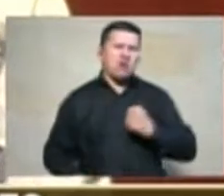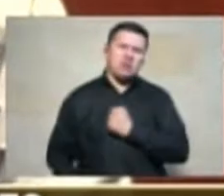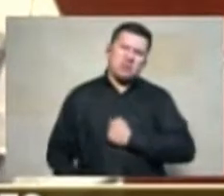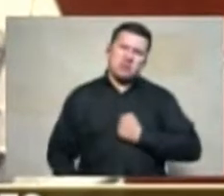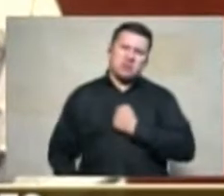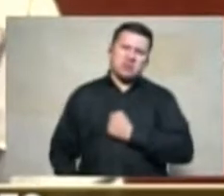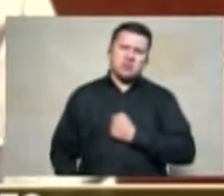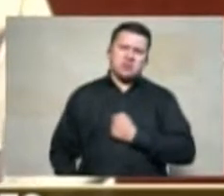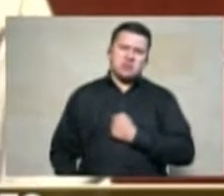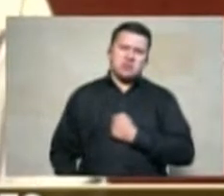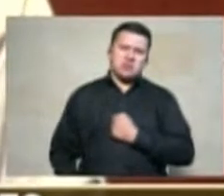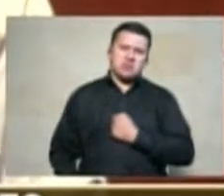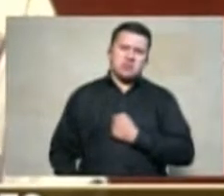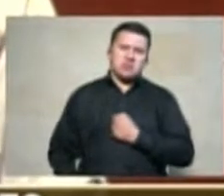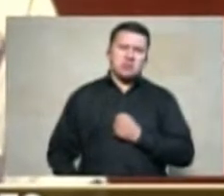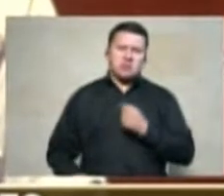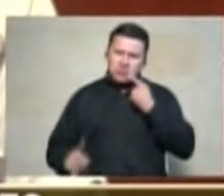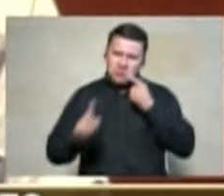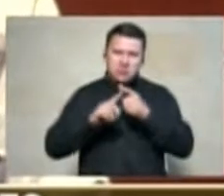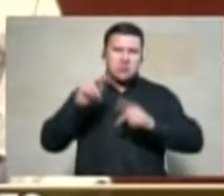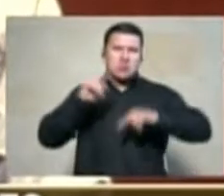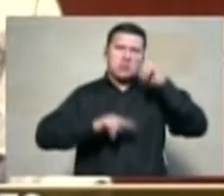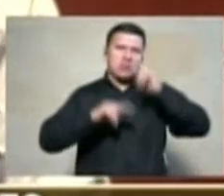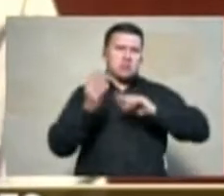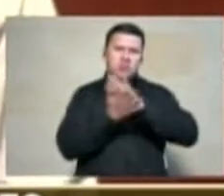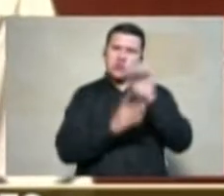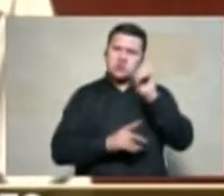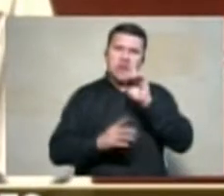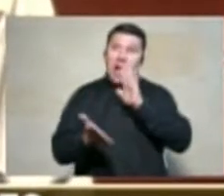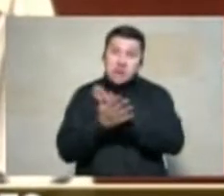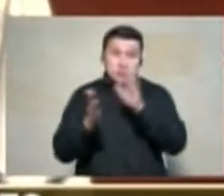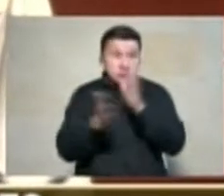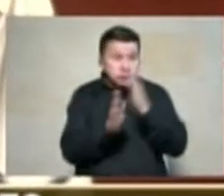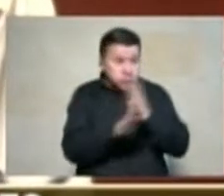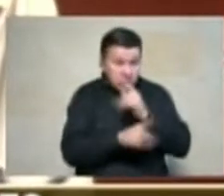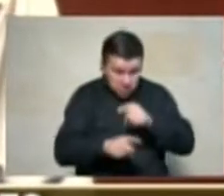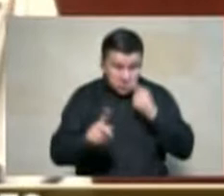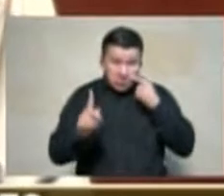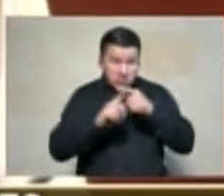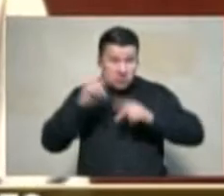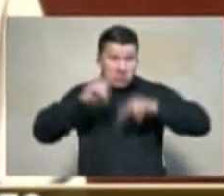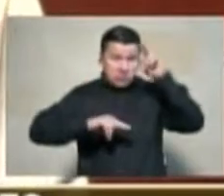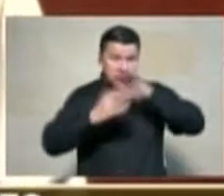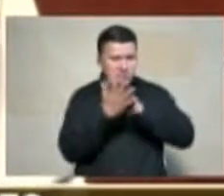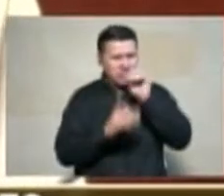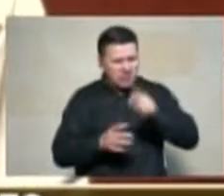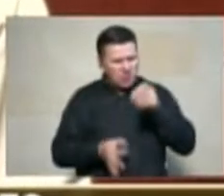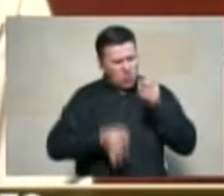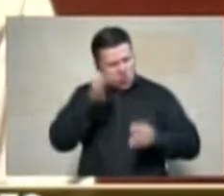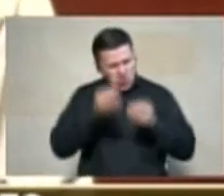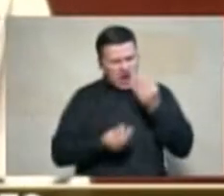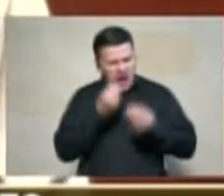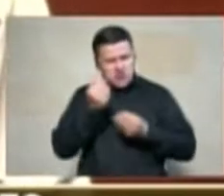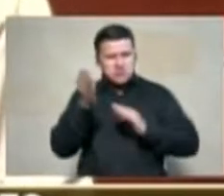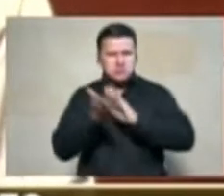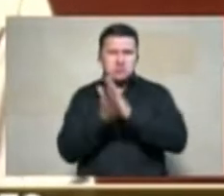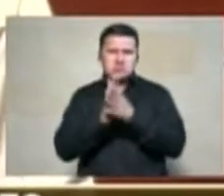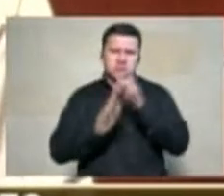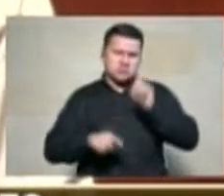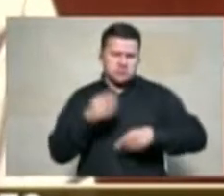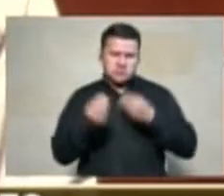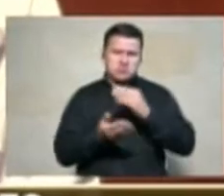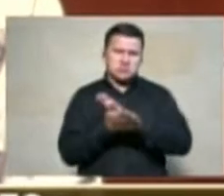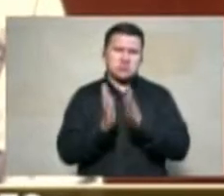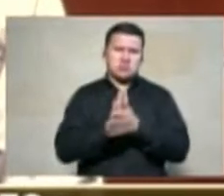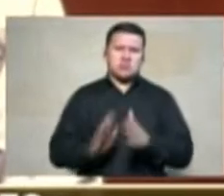favor qué paz vamos a construir así no se construye la paz la paz se tiene que construir con justicia con hechos y esto no son hechos